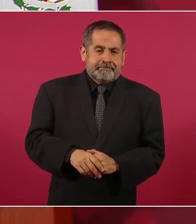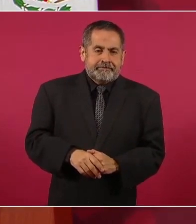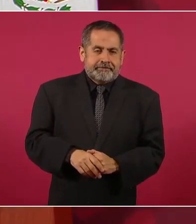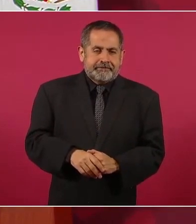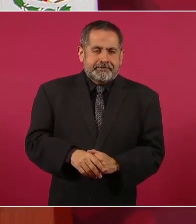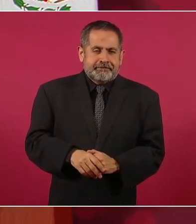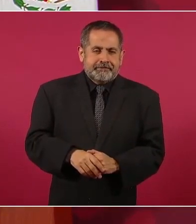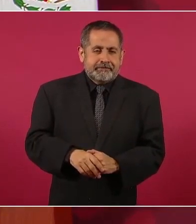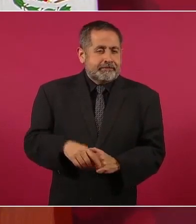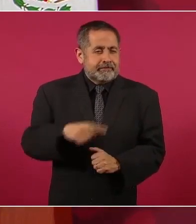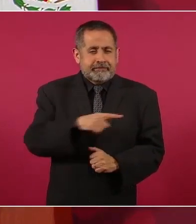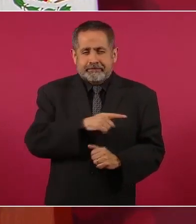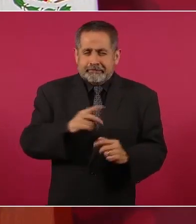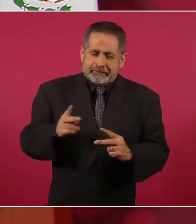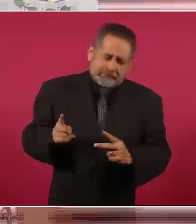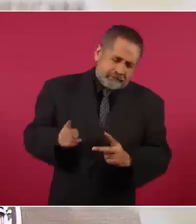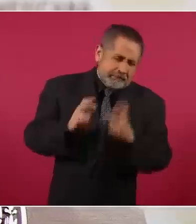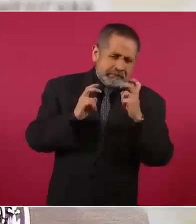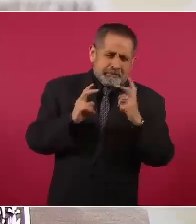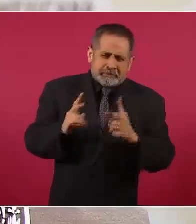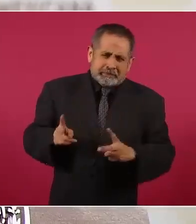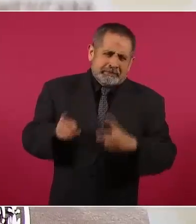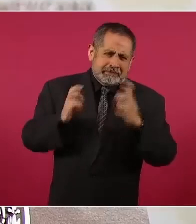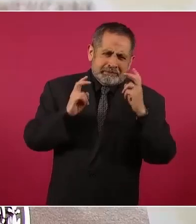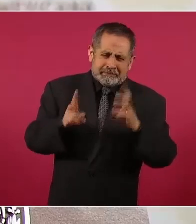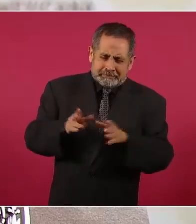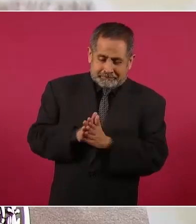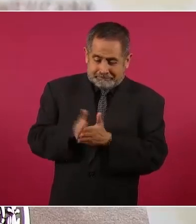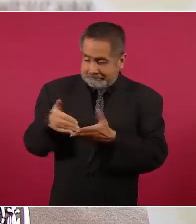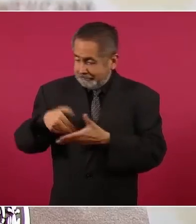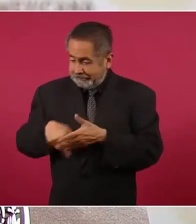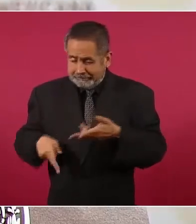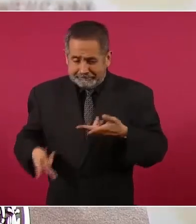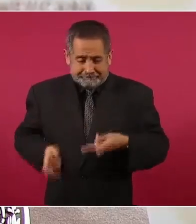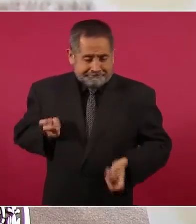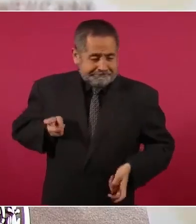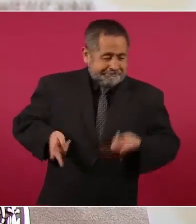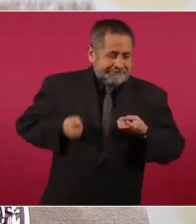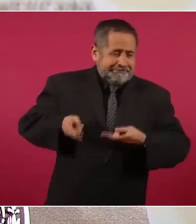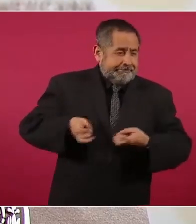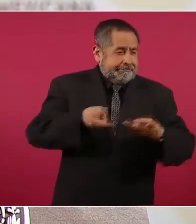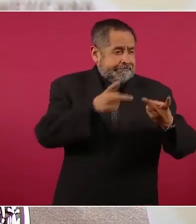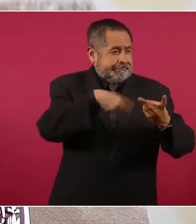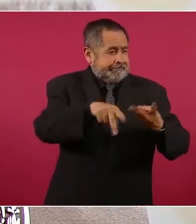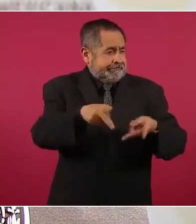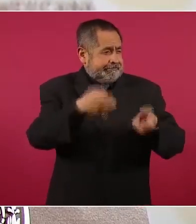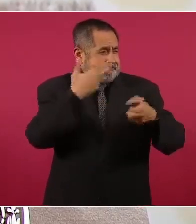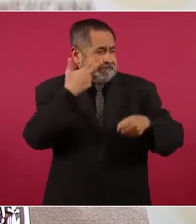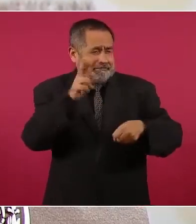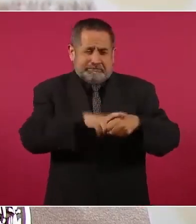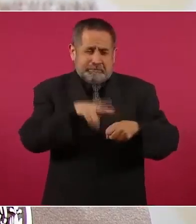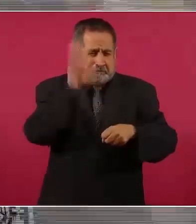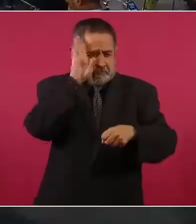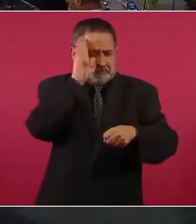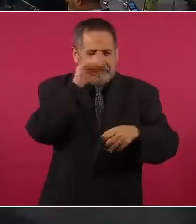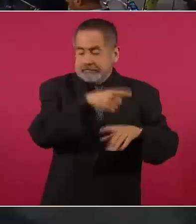Un robadero de carteras, pero en alta, ya quita eso ya.